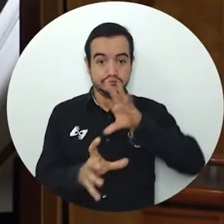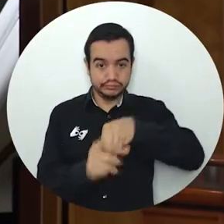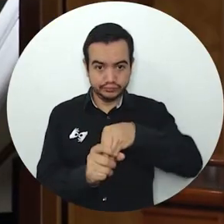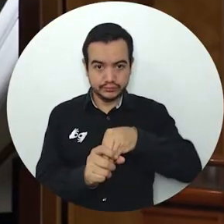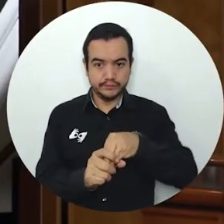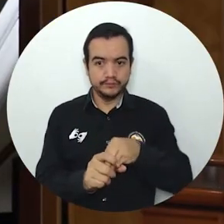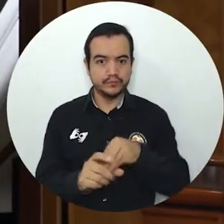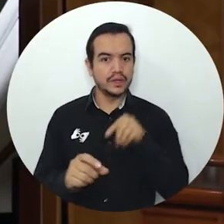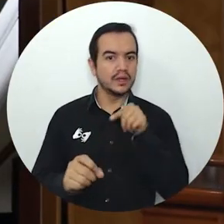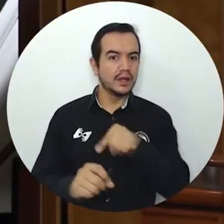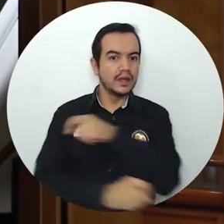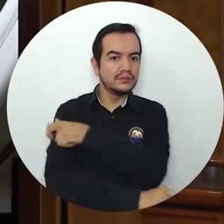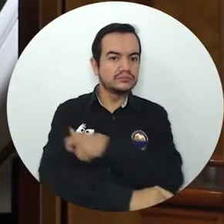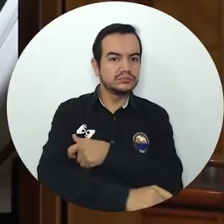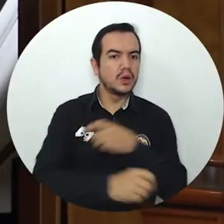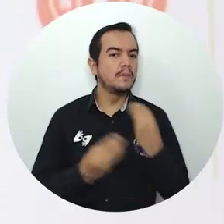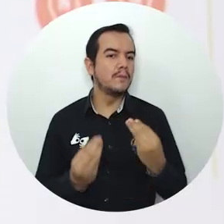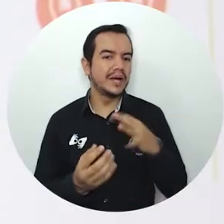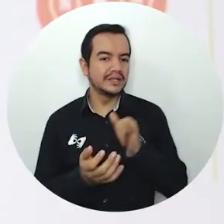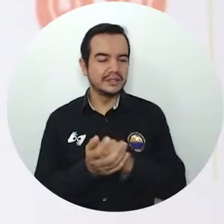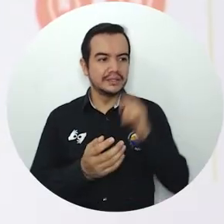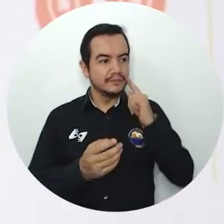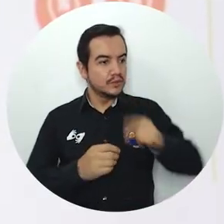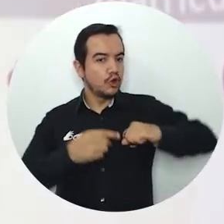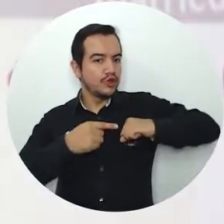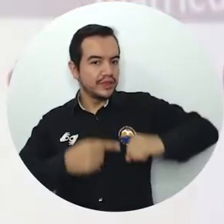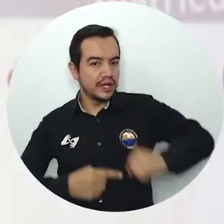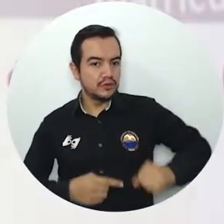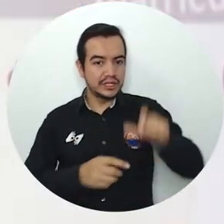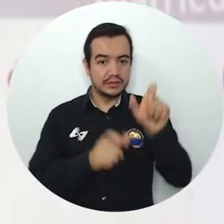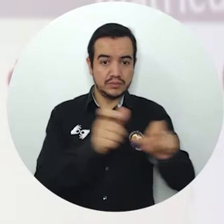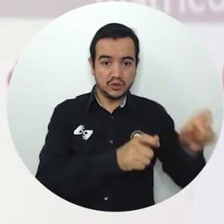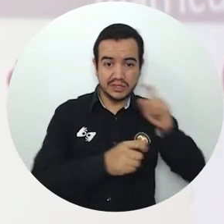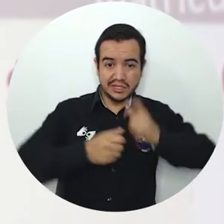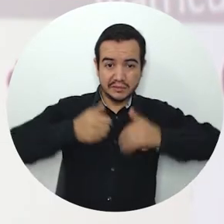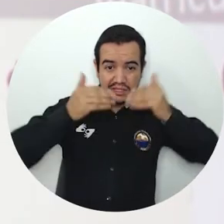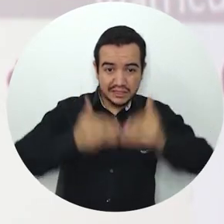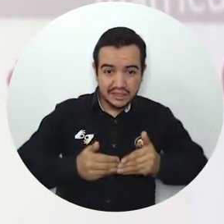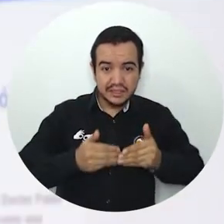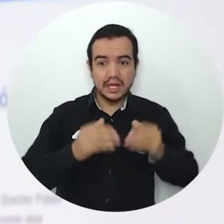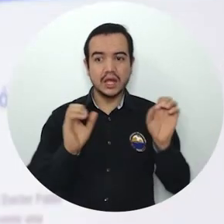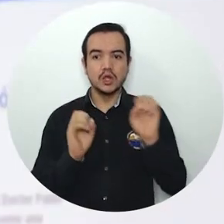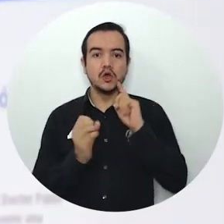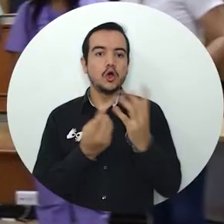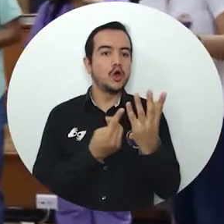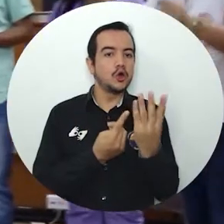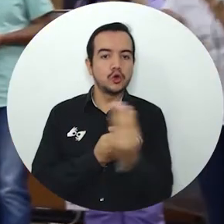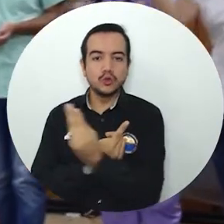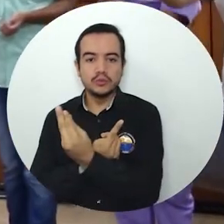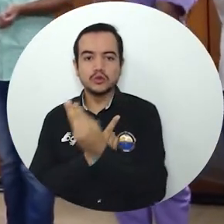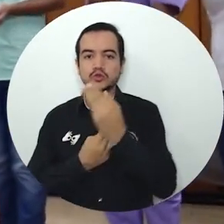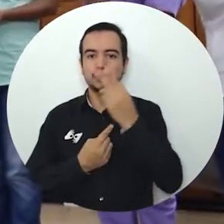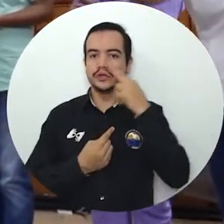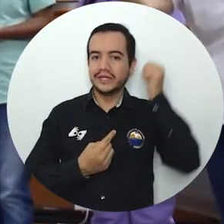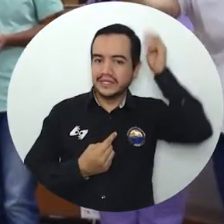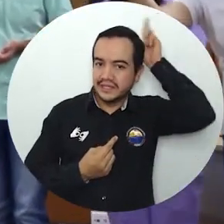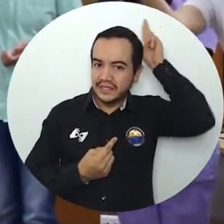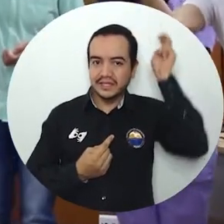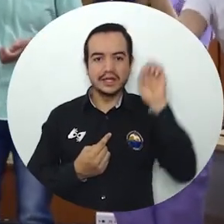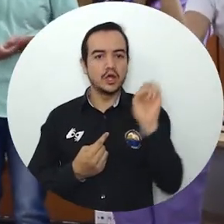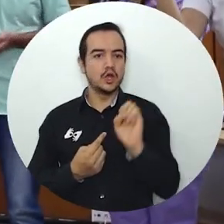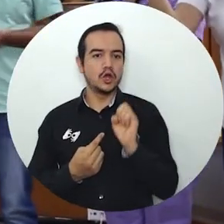organismo tiene como objetivo principal respaldar y velar por el respeto de los derechos de los estudiantes con discapacidad, miembros de comunidades